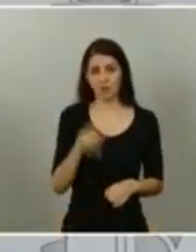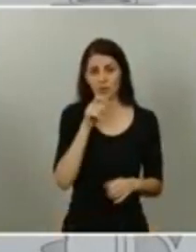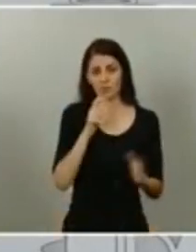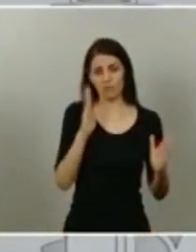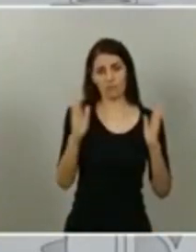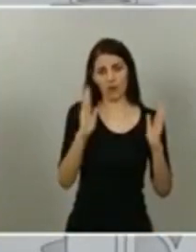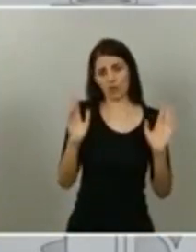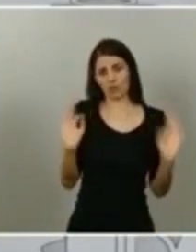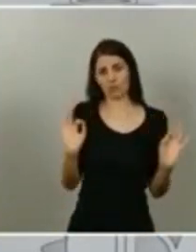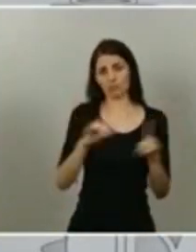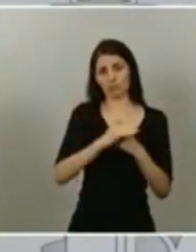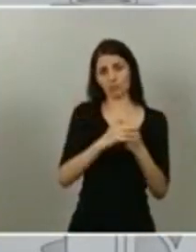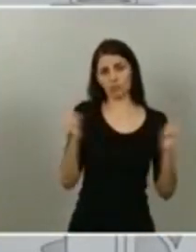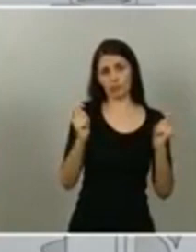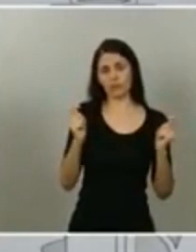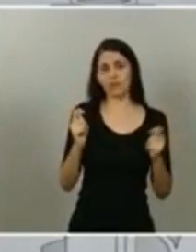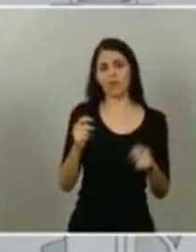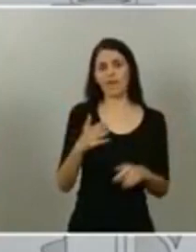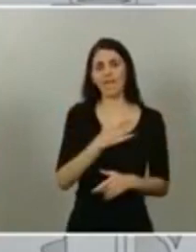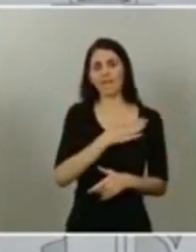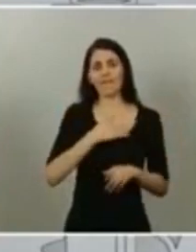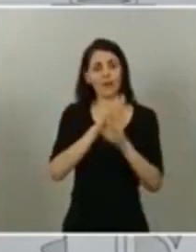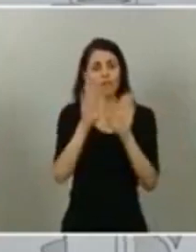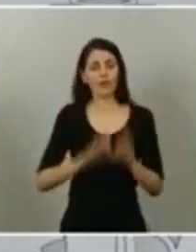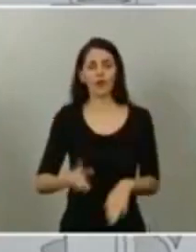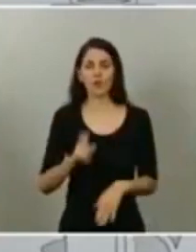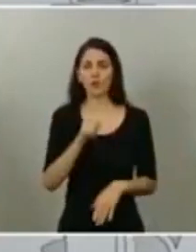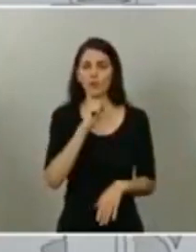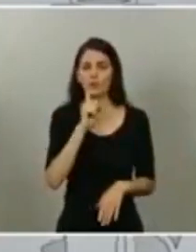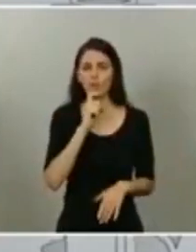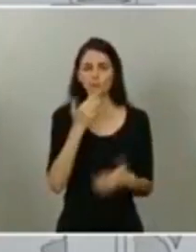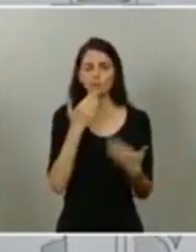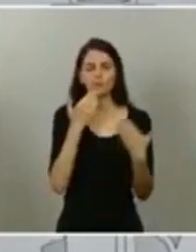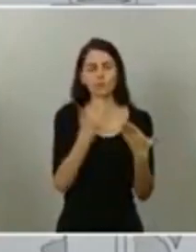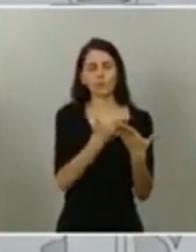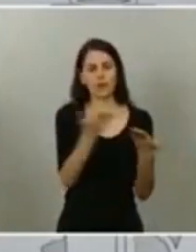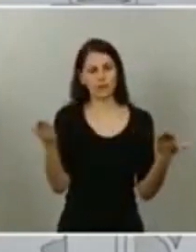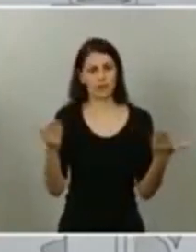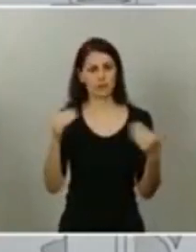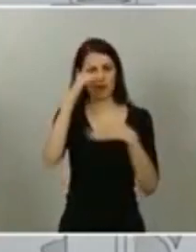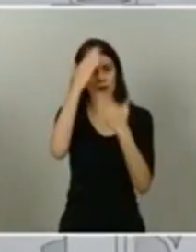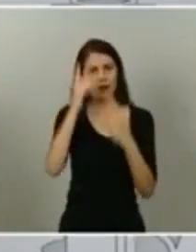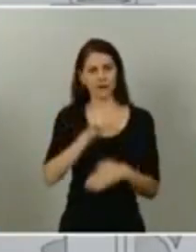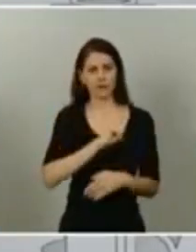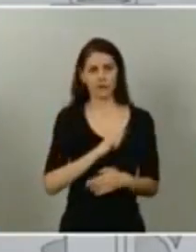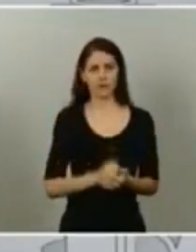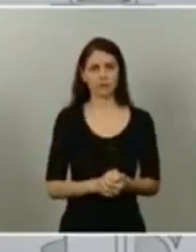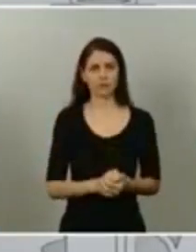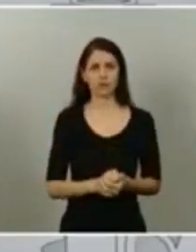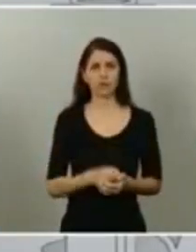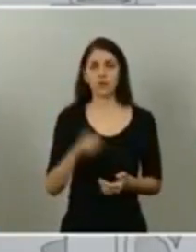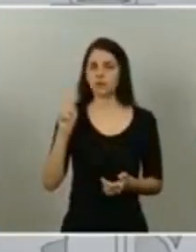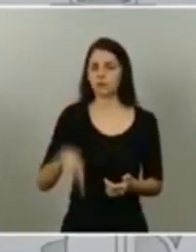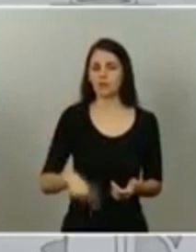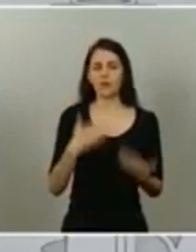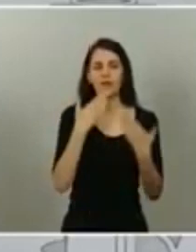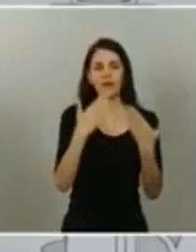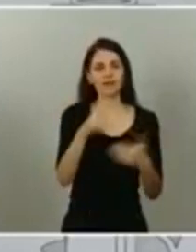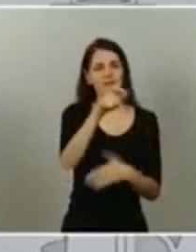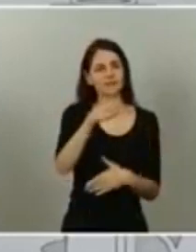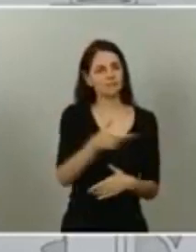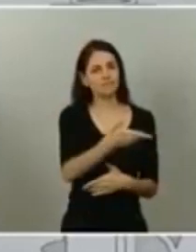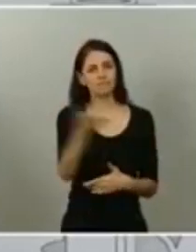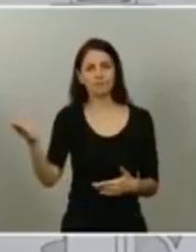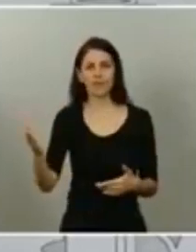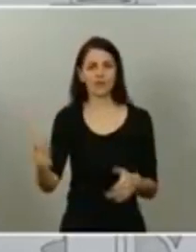las gracias por su atención. Y sobre todo agradeciendo a todos los ciudadanos y ciudadanas que sin distensión de ideas o de lugar de